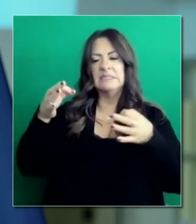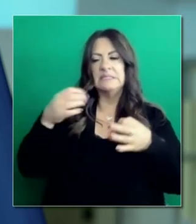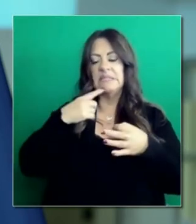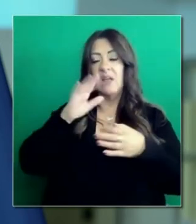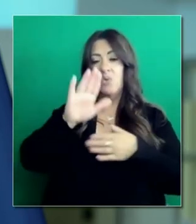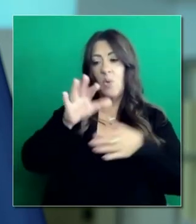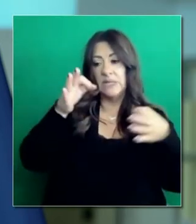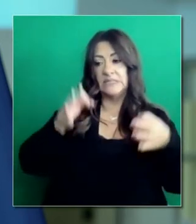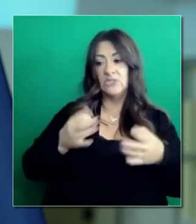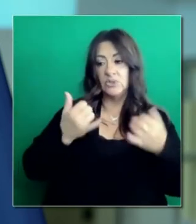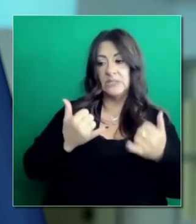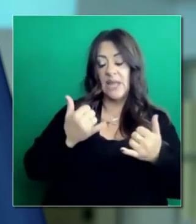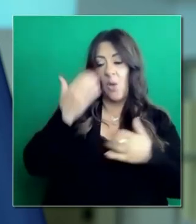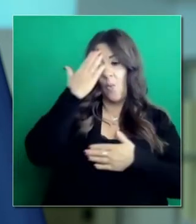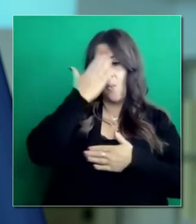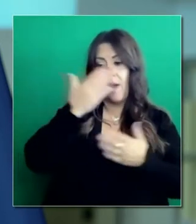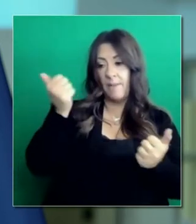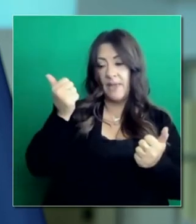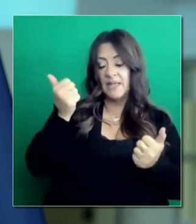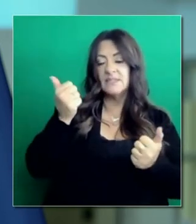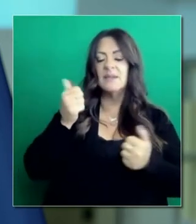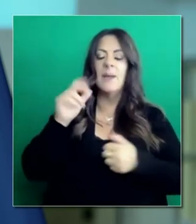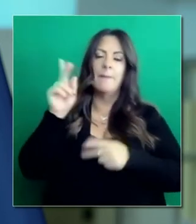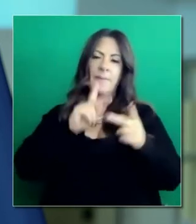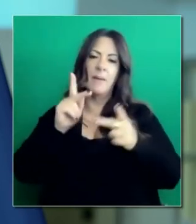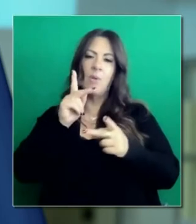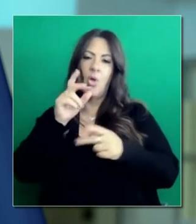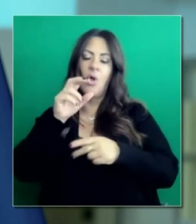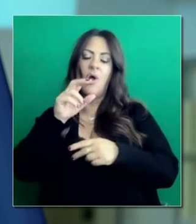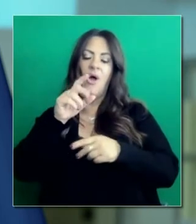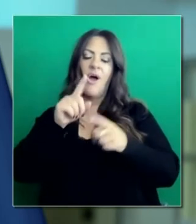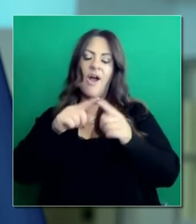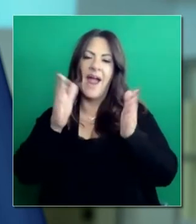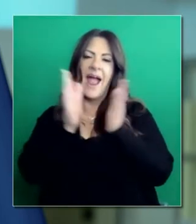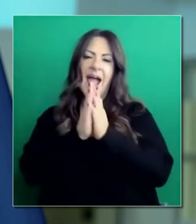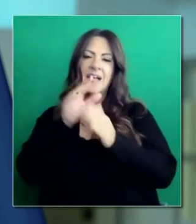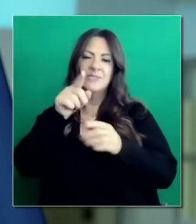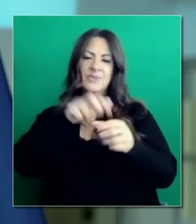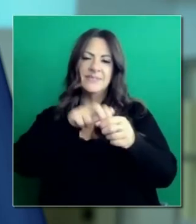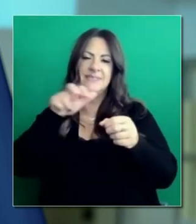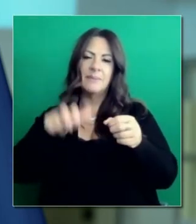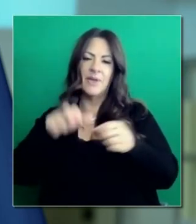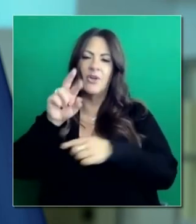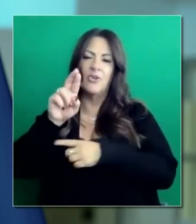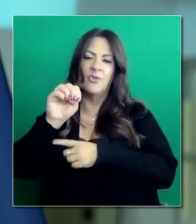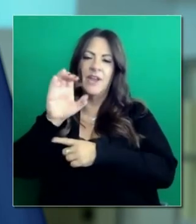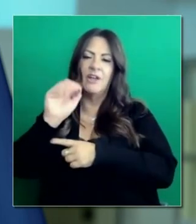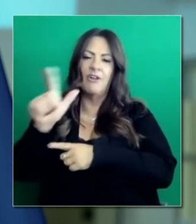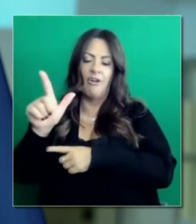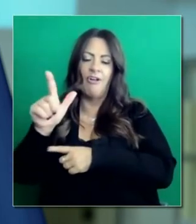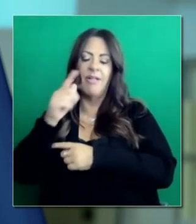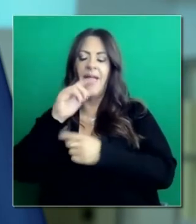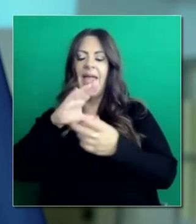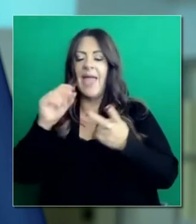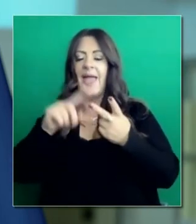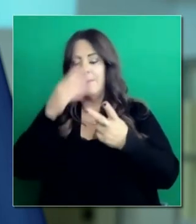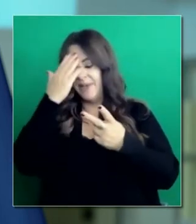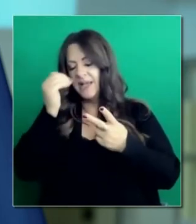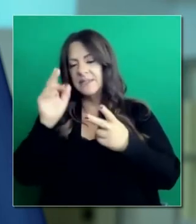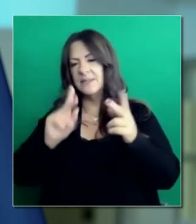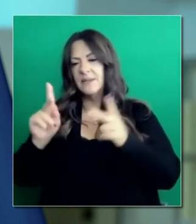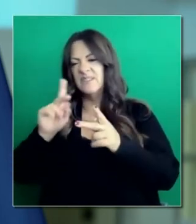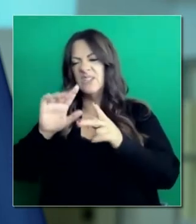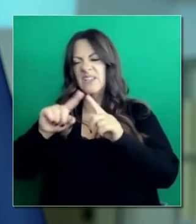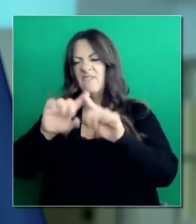decisión de hoy tiene que ver en una campaña con demandas y luego dicen que están tratando que es una decisión arbitraria y